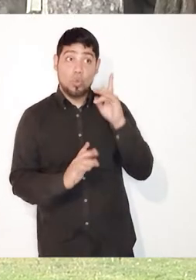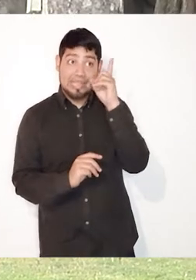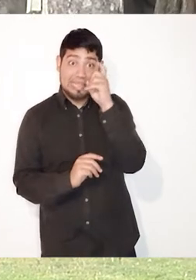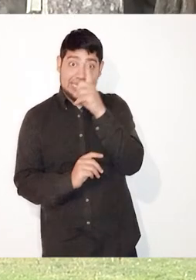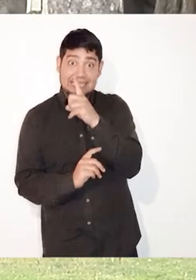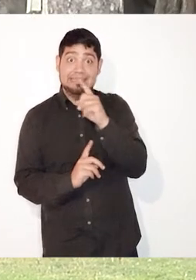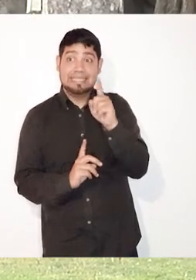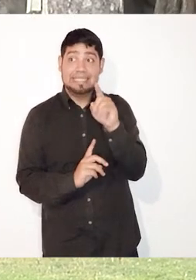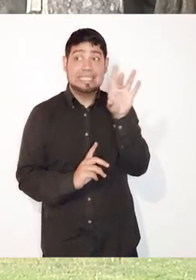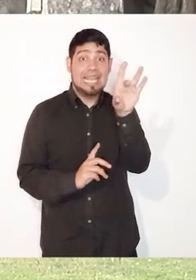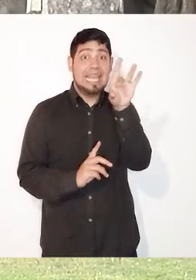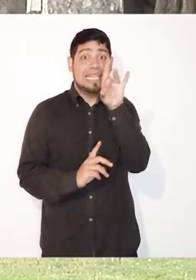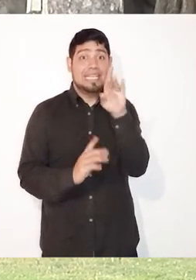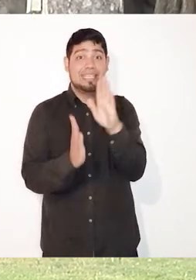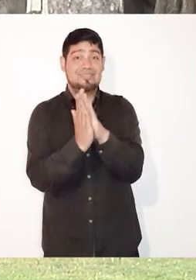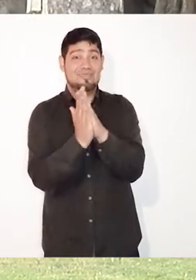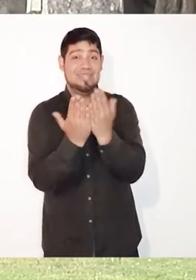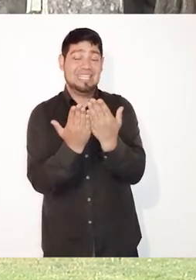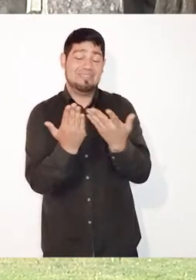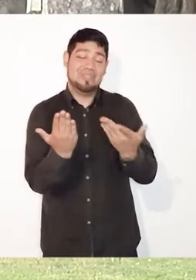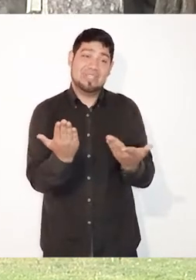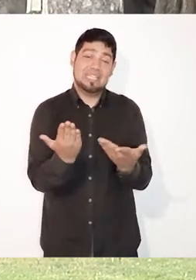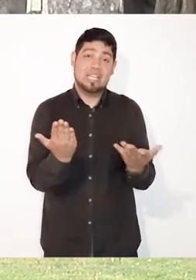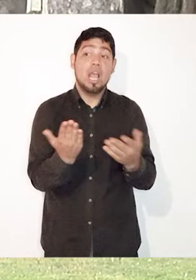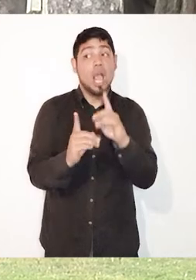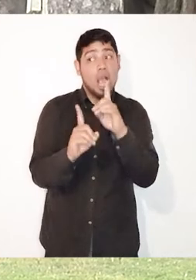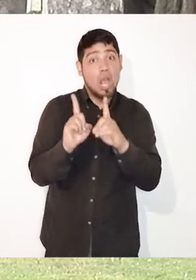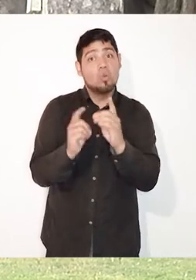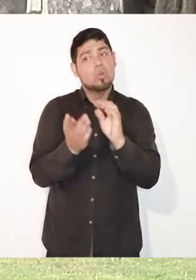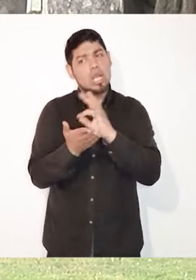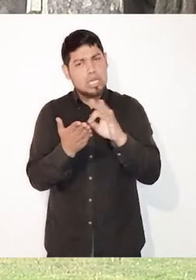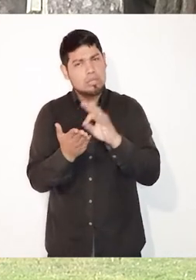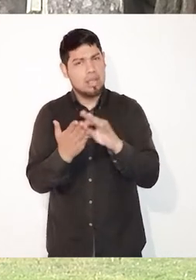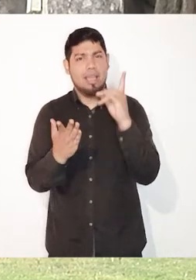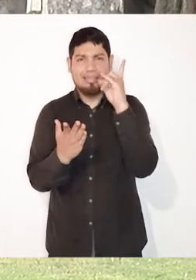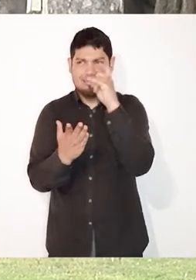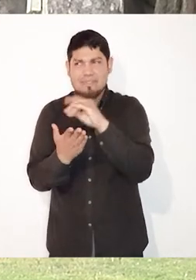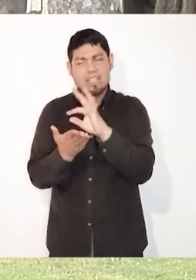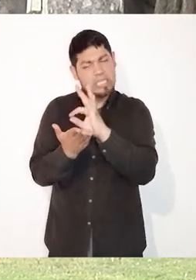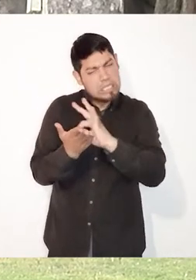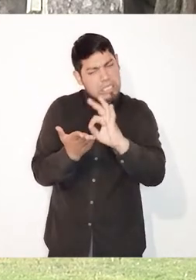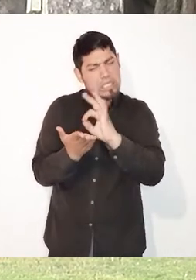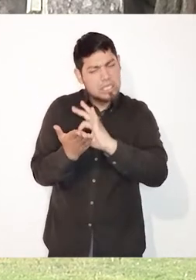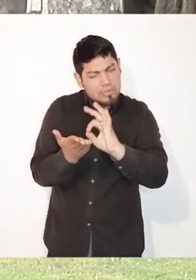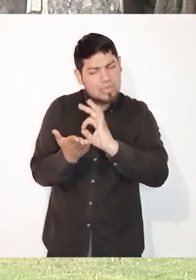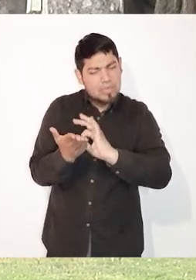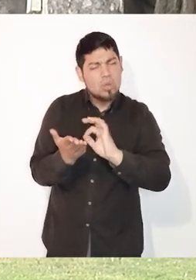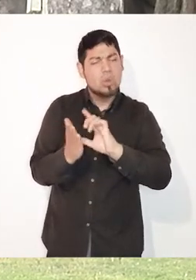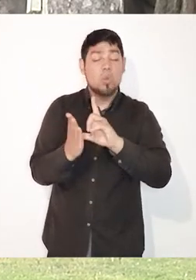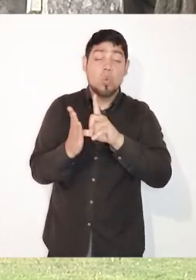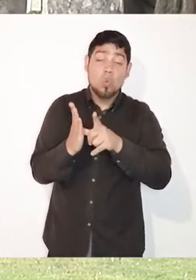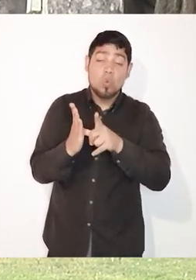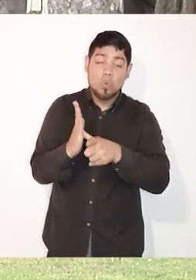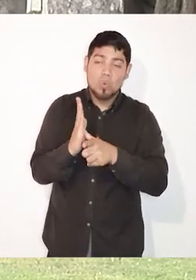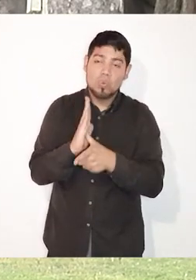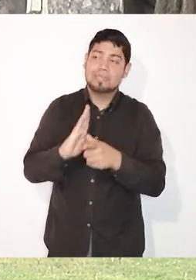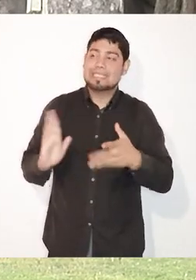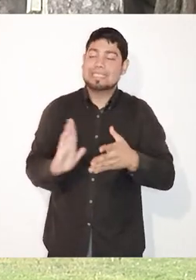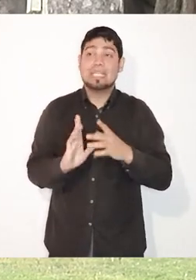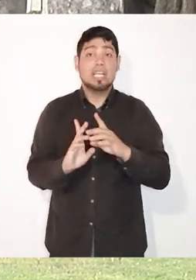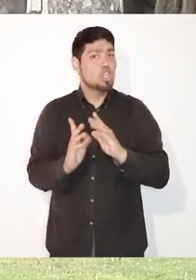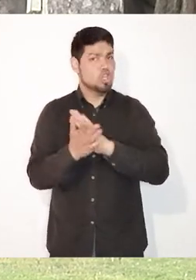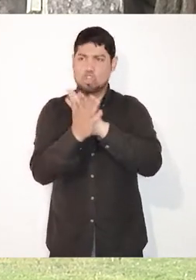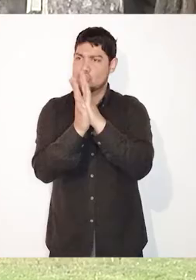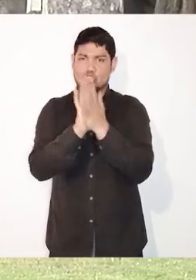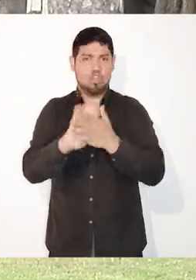Difícil elegir una obra. Algunas novelas me han costado más que otras. De todas tengo un recuerdo, yo